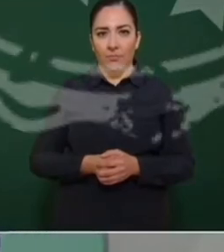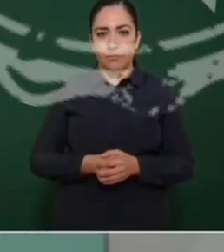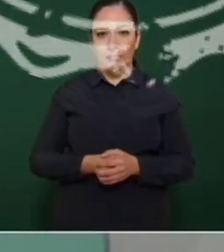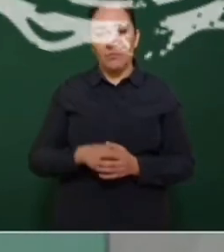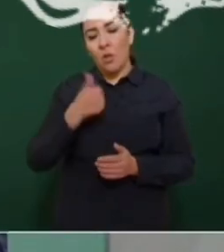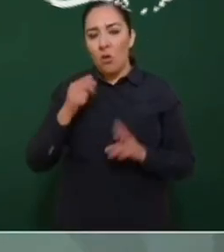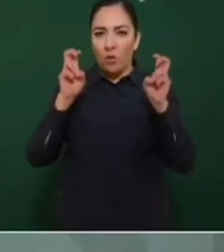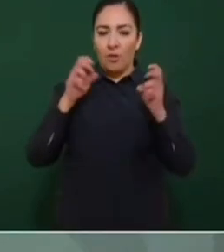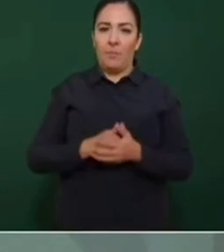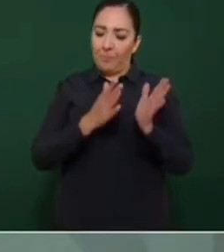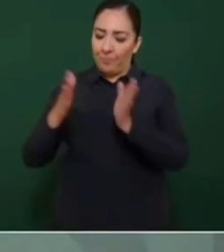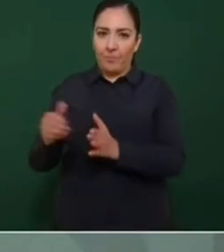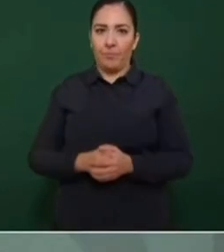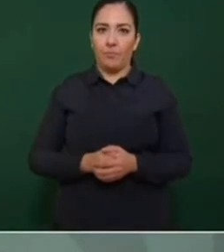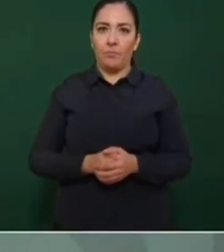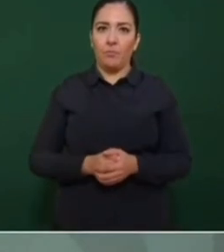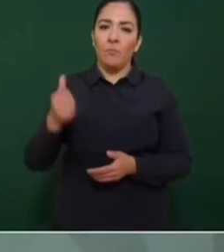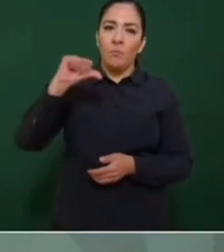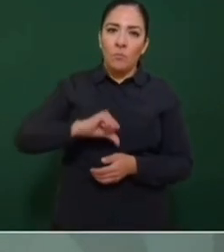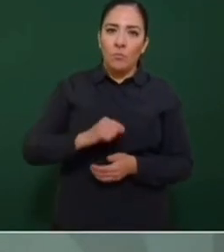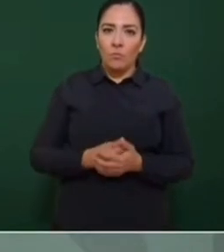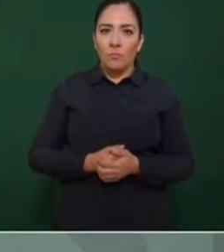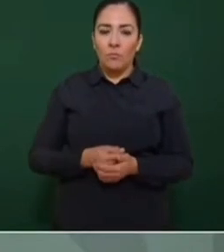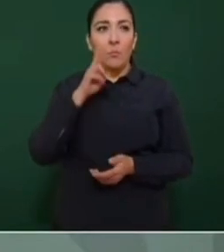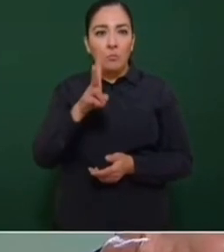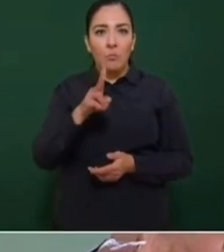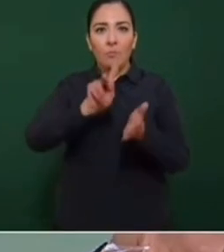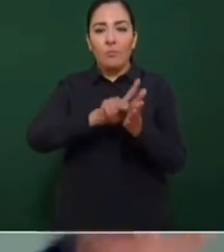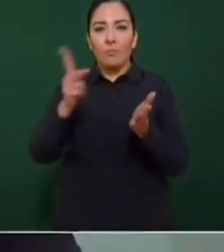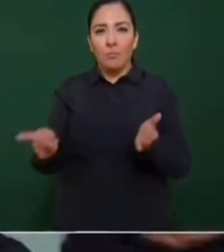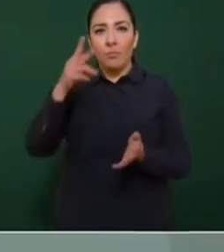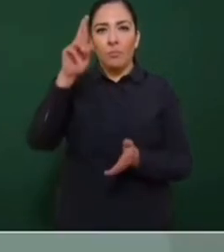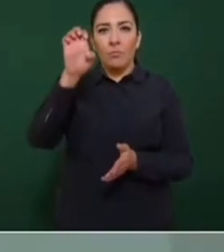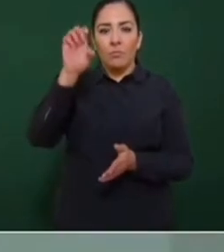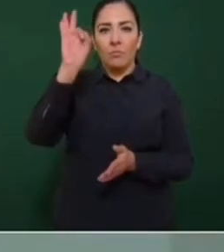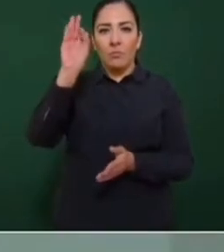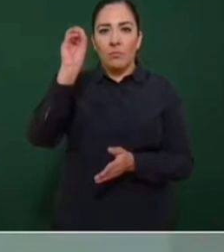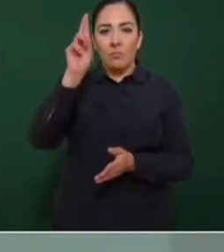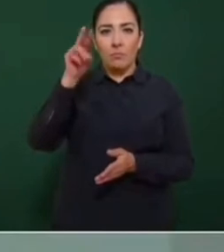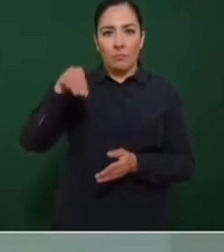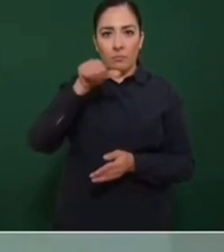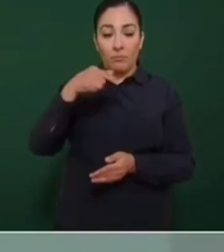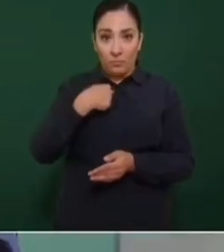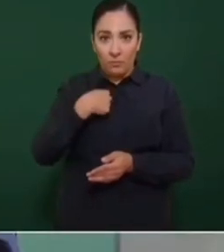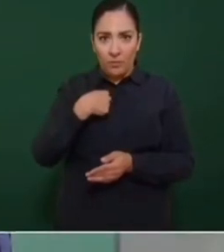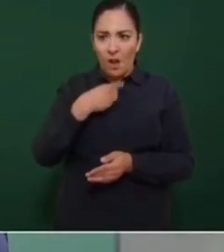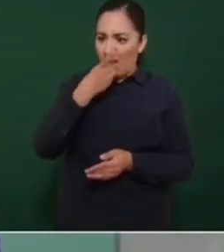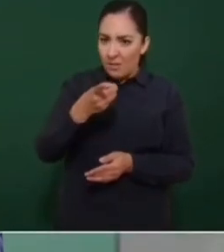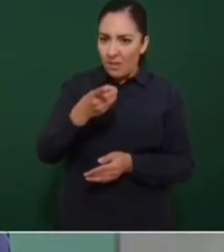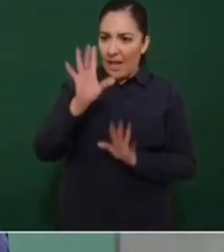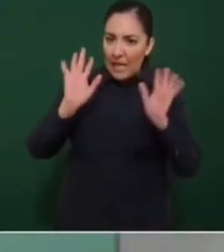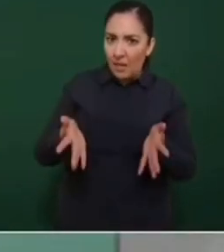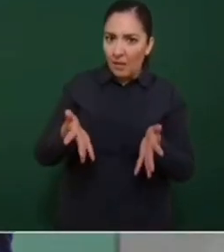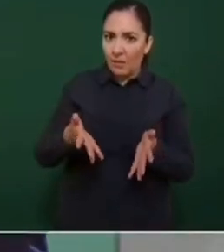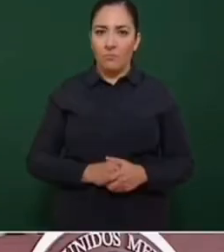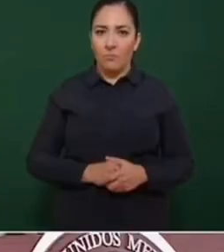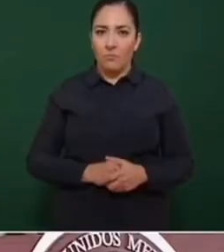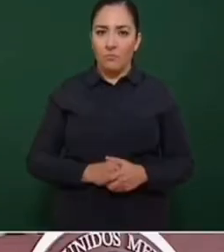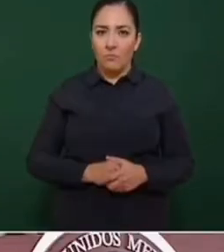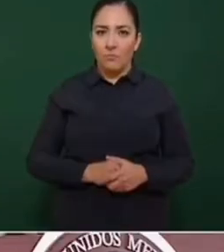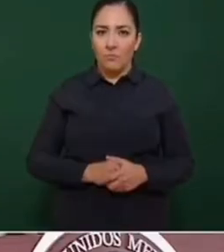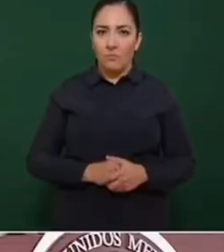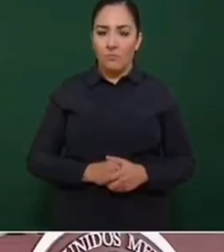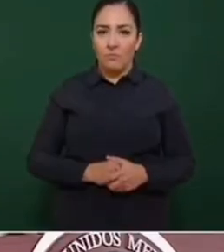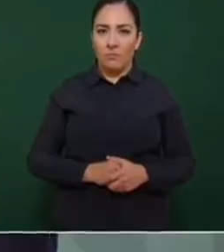Lo otro es que hoy aparece en el periódico Reforma de que los amenacé a los del periódico Reforma.